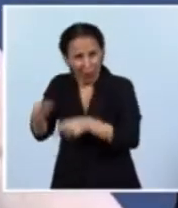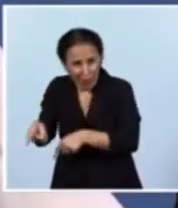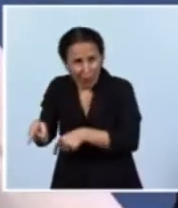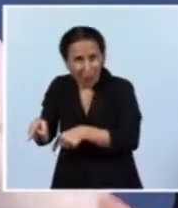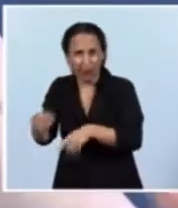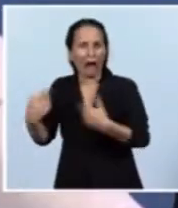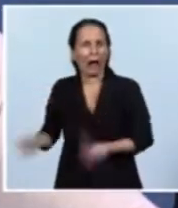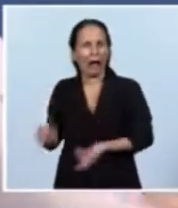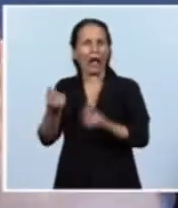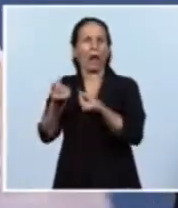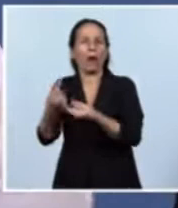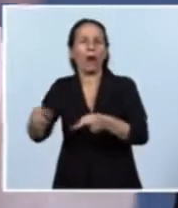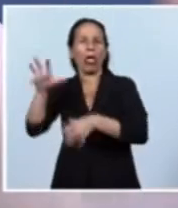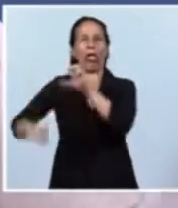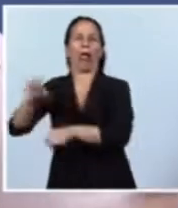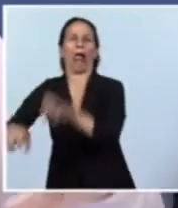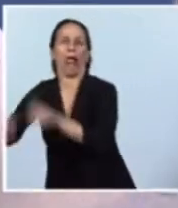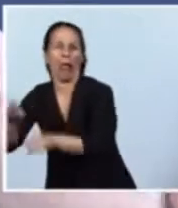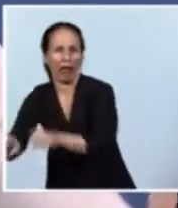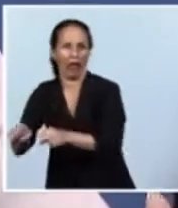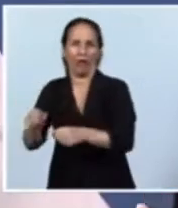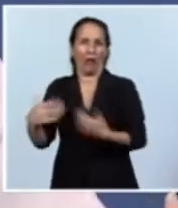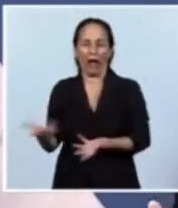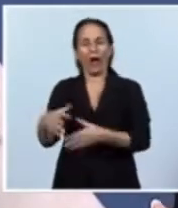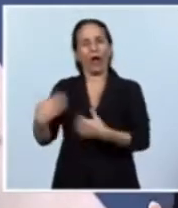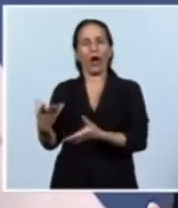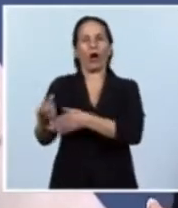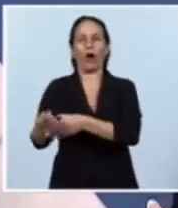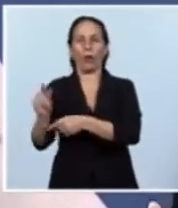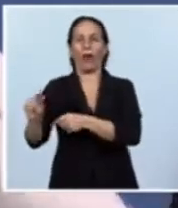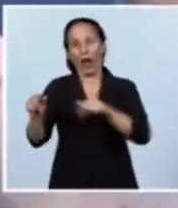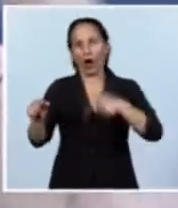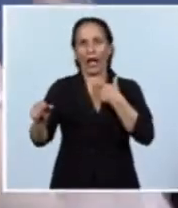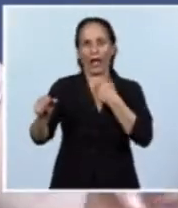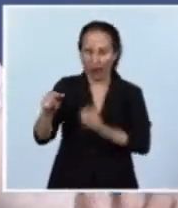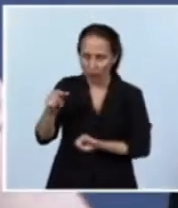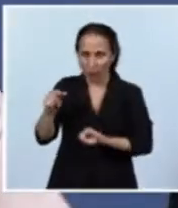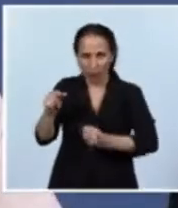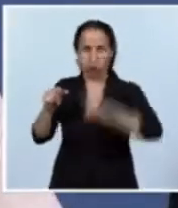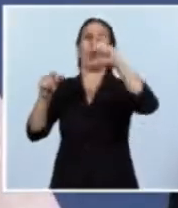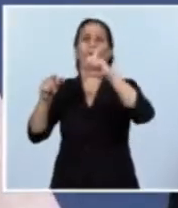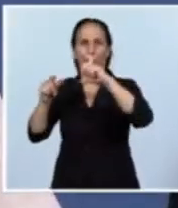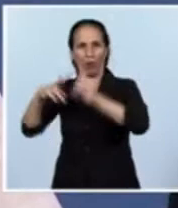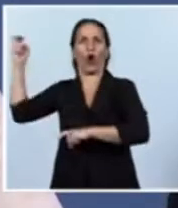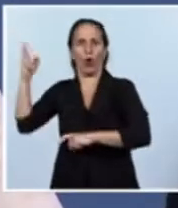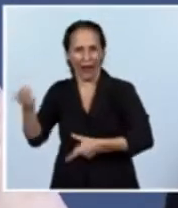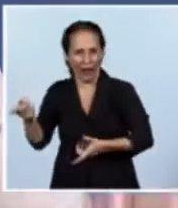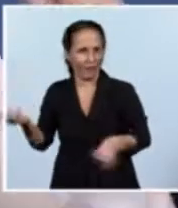y de recursos por muy poco dinero y que hoy pretenden cifras millonarias. Y salimos al mercado